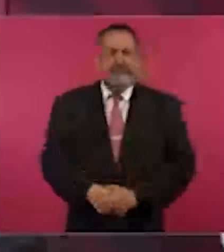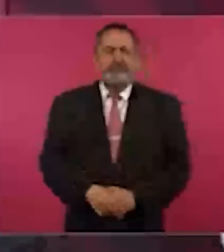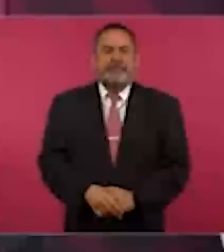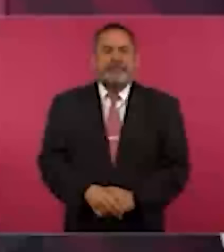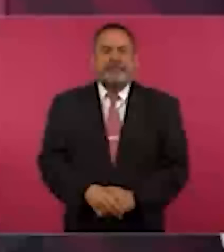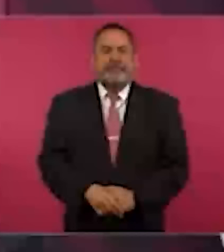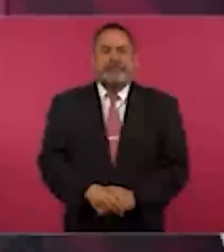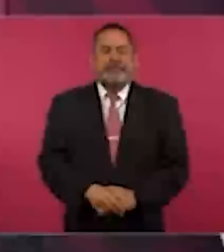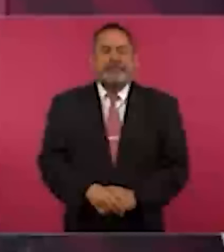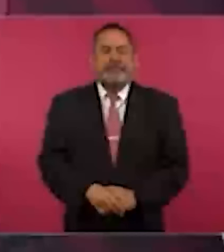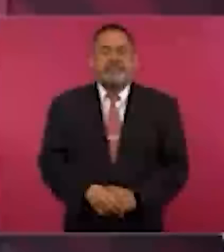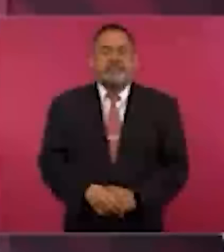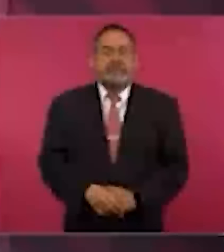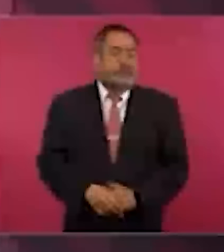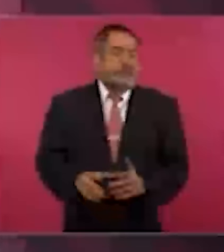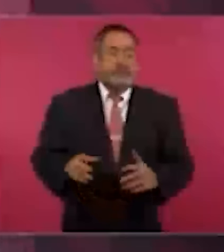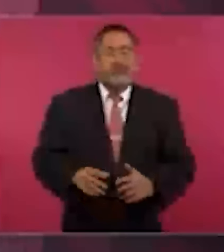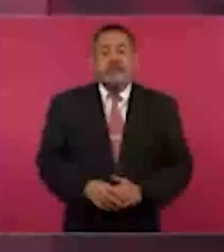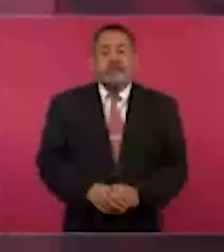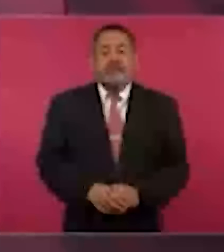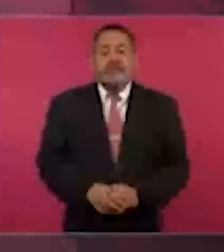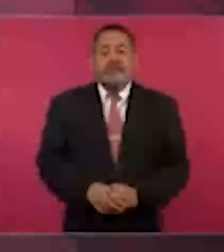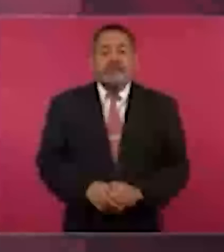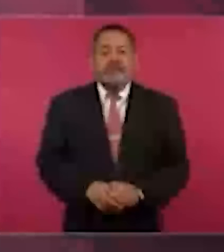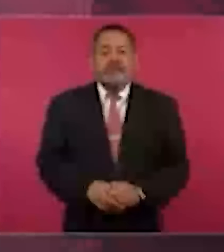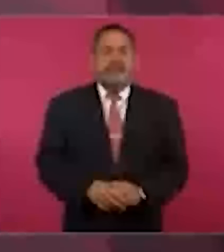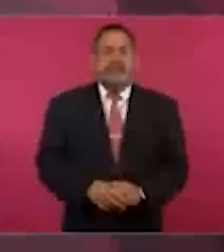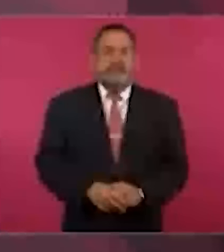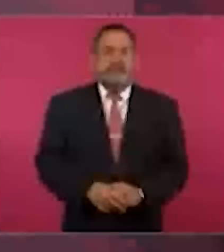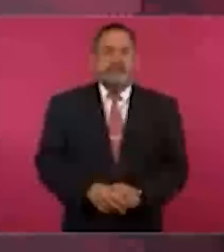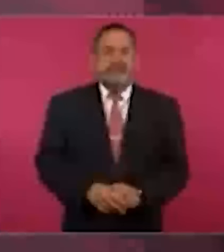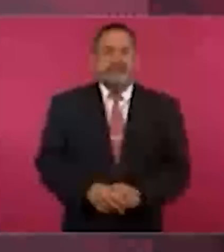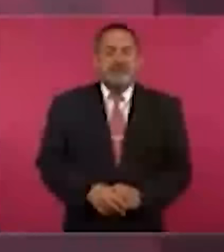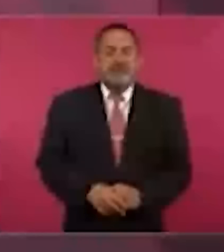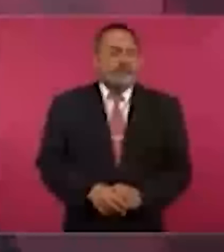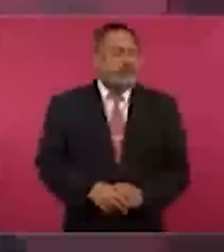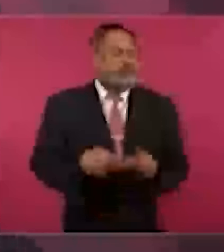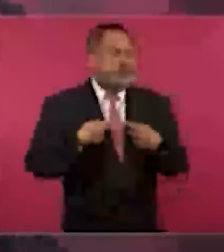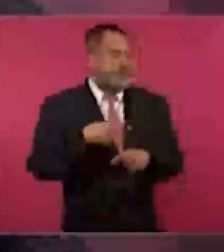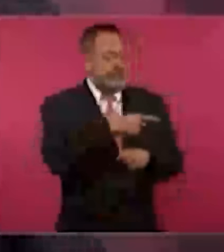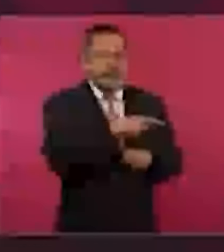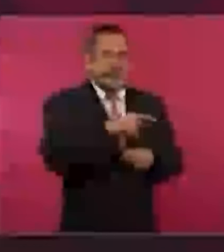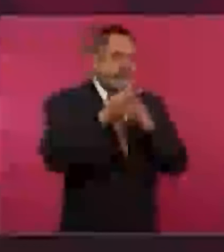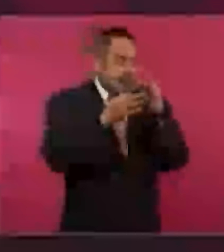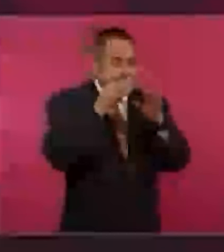¿Y qué dicen los publicistas y